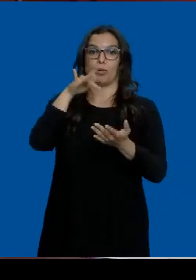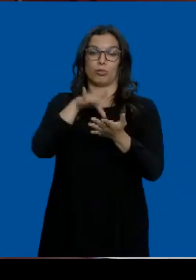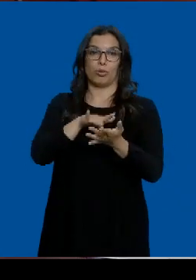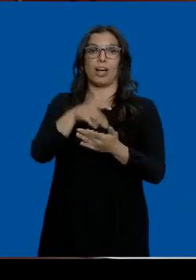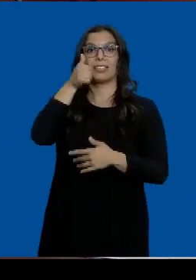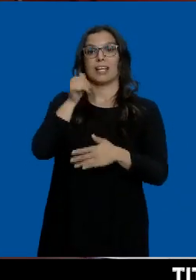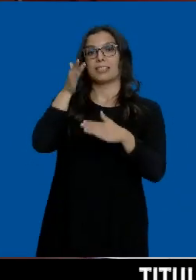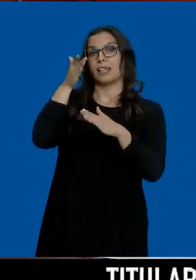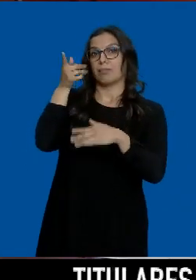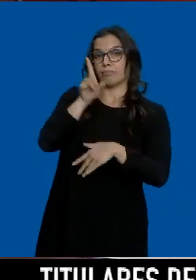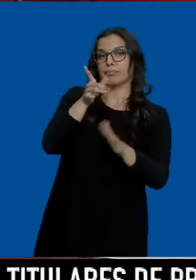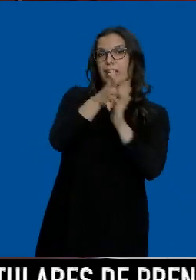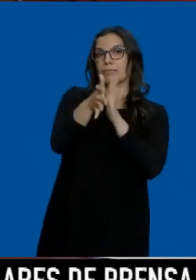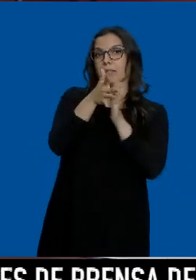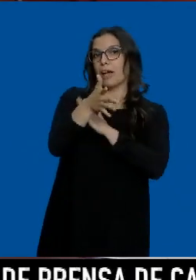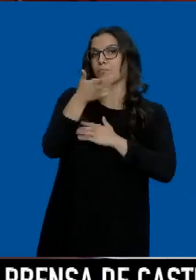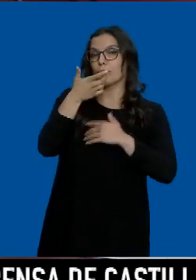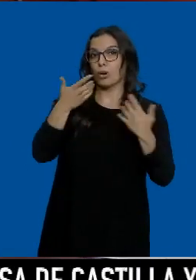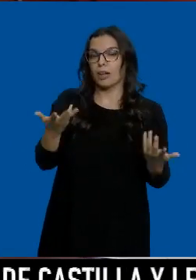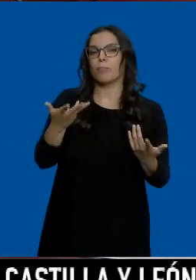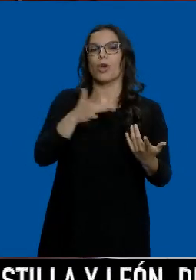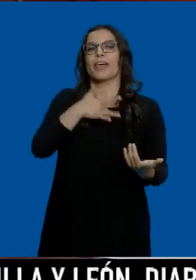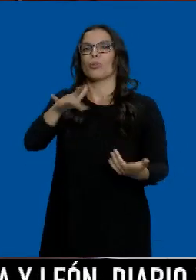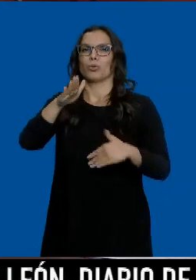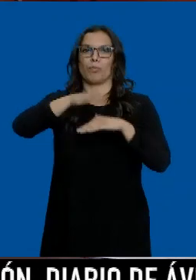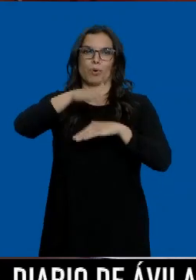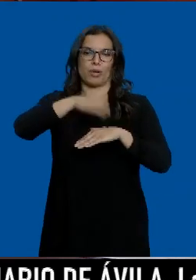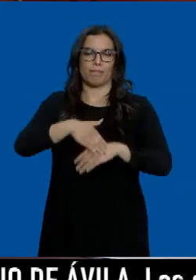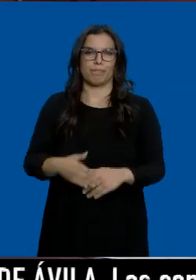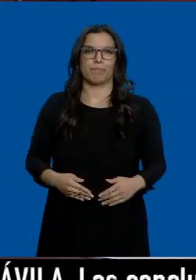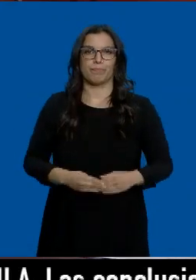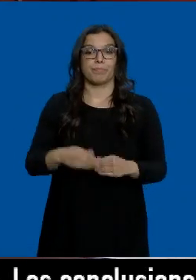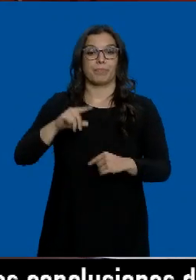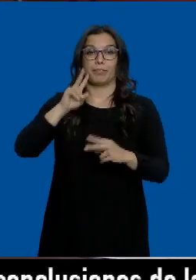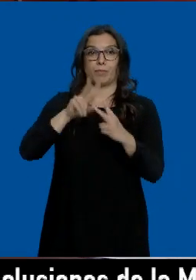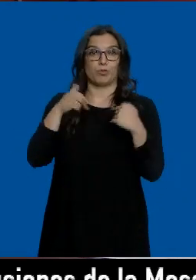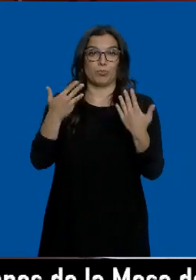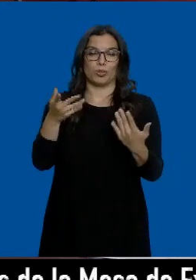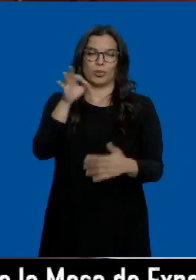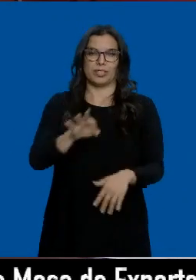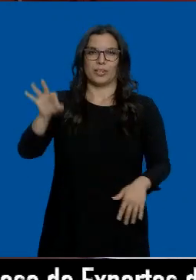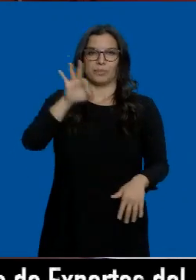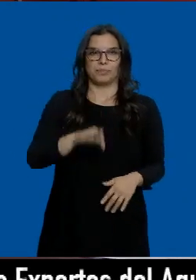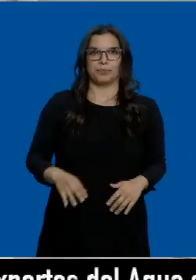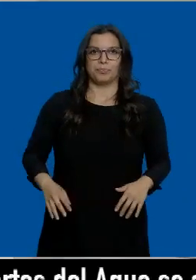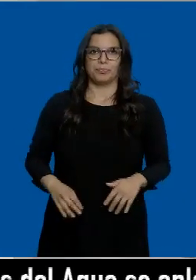entre otras cosas, explicar por qué el Gobierno ha indultado a los presos del proceso. Enseguida volvemos. Hasta ahora.